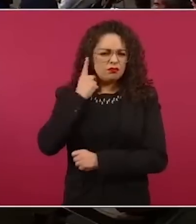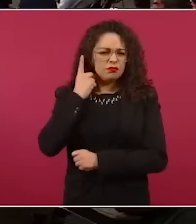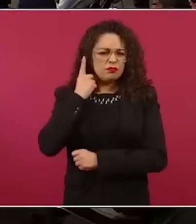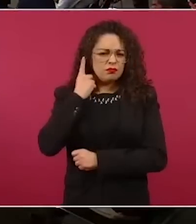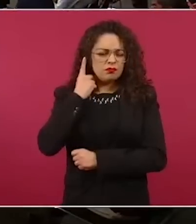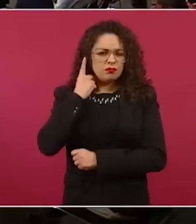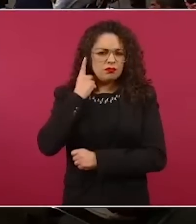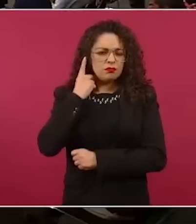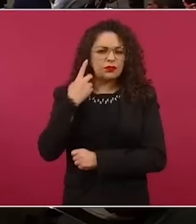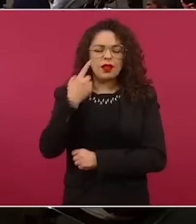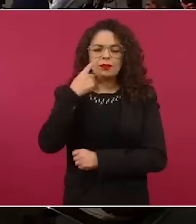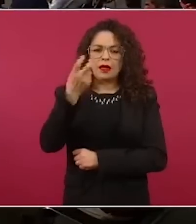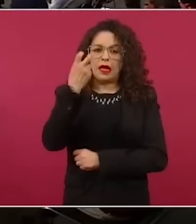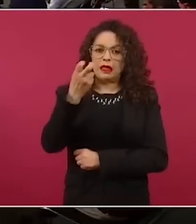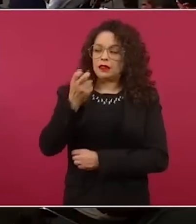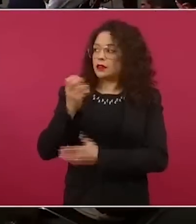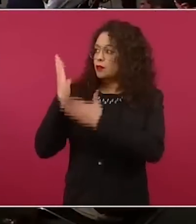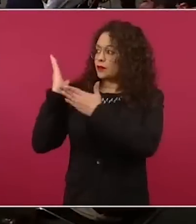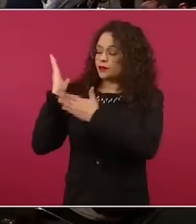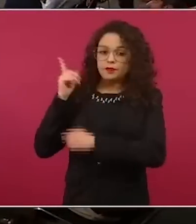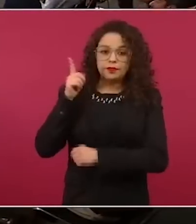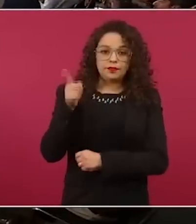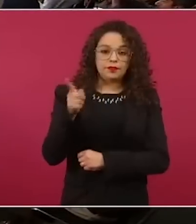es un legislador de Texas,